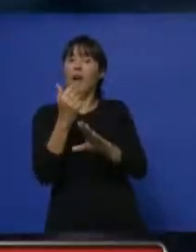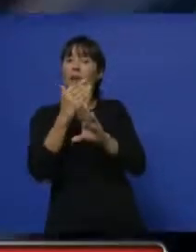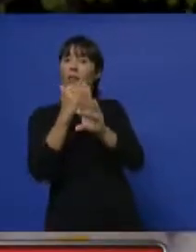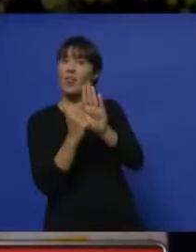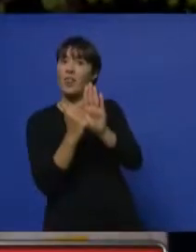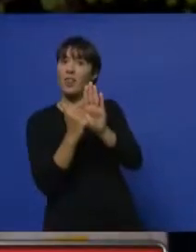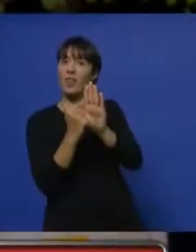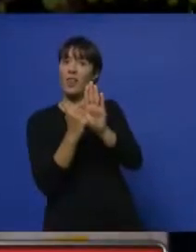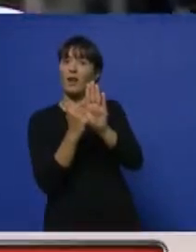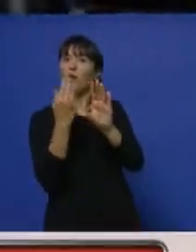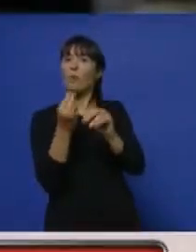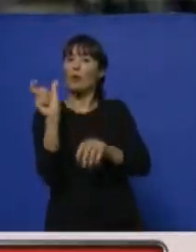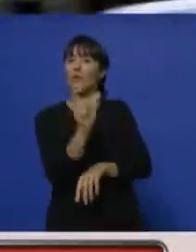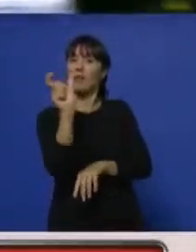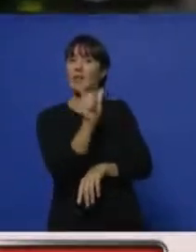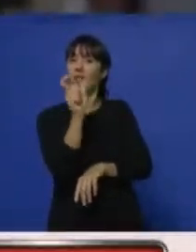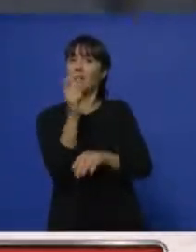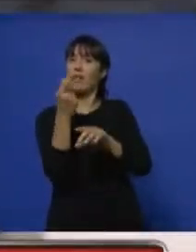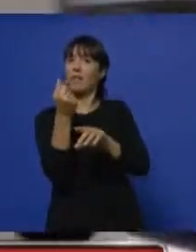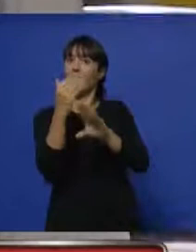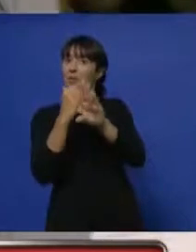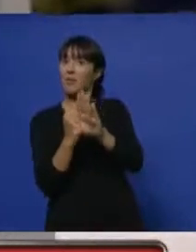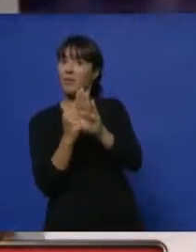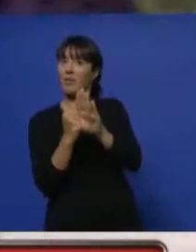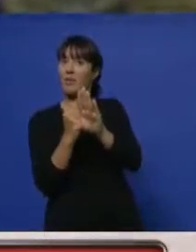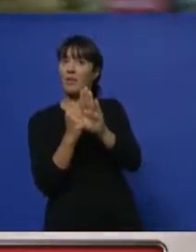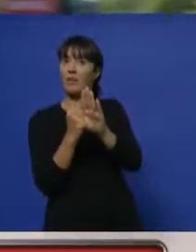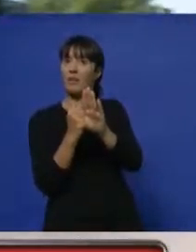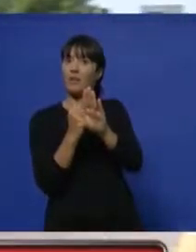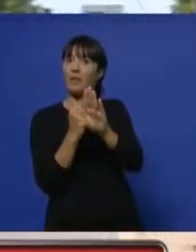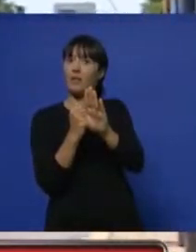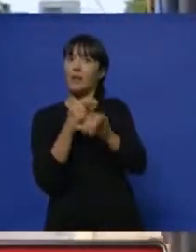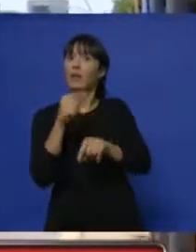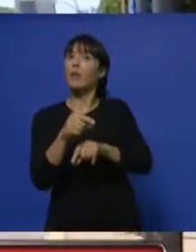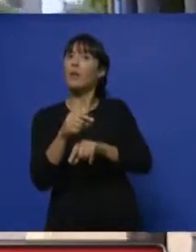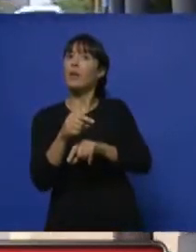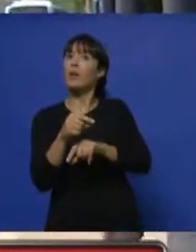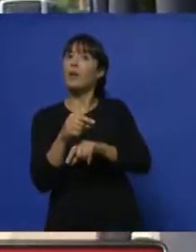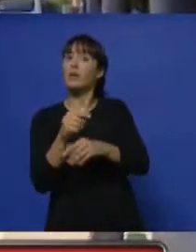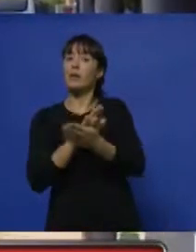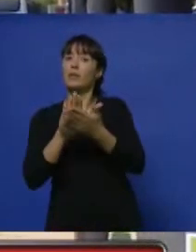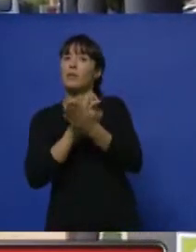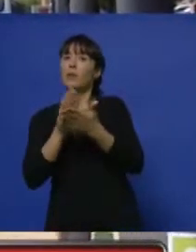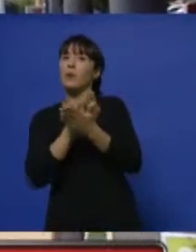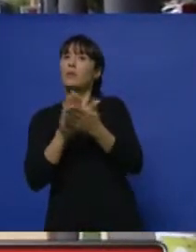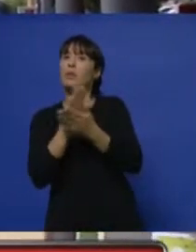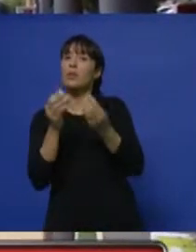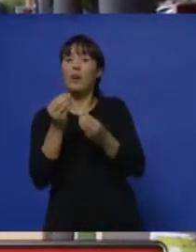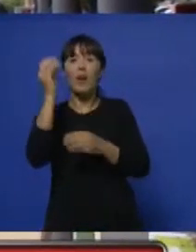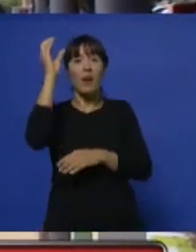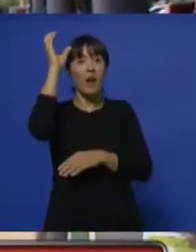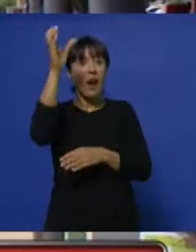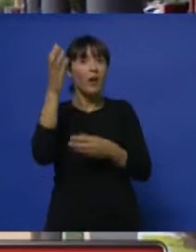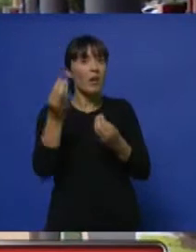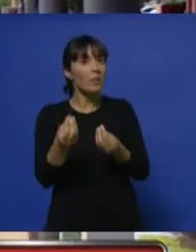boleto, que es utilizando la tarjeta, y que además es buena la ocasión para poder recordar algunos de los beneficios